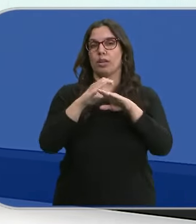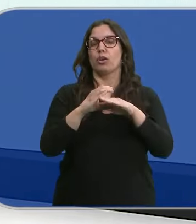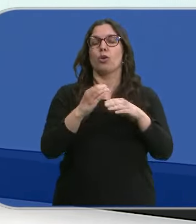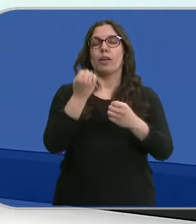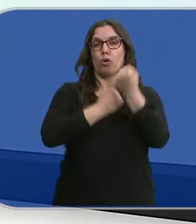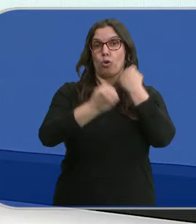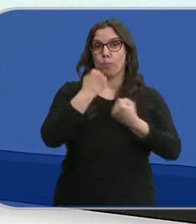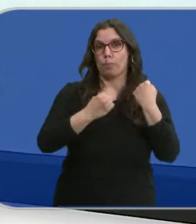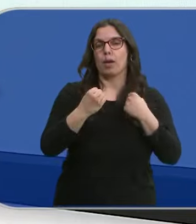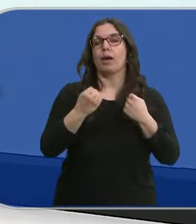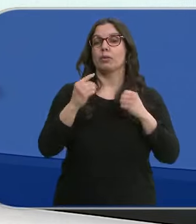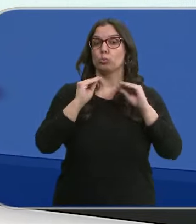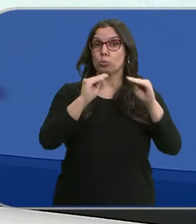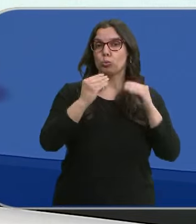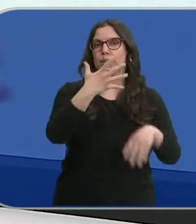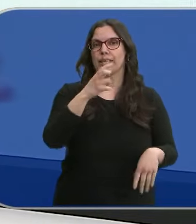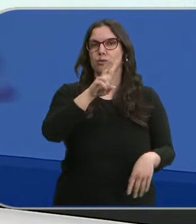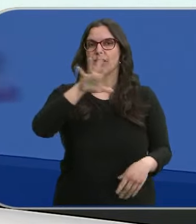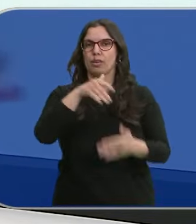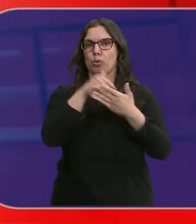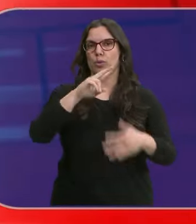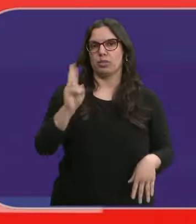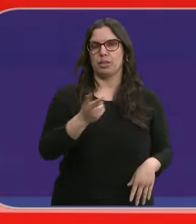Contará con 525 millones de euros.